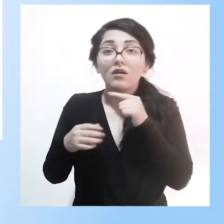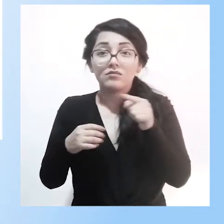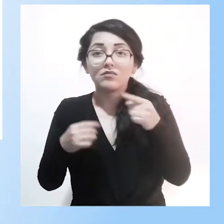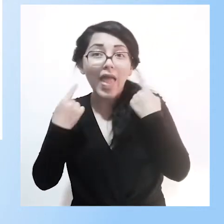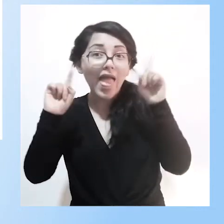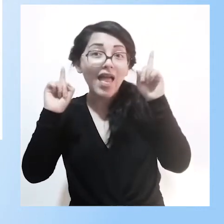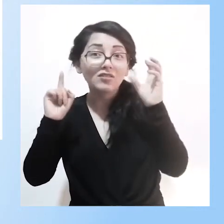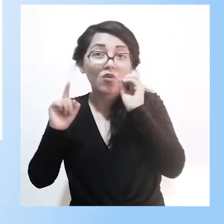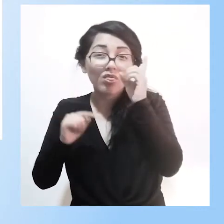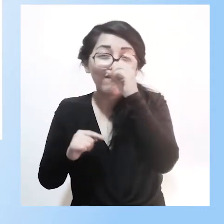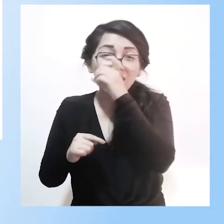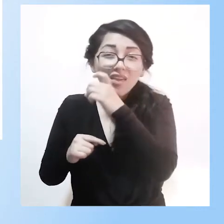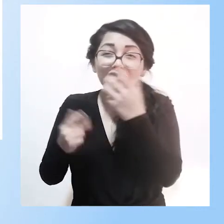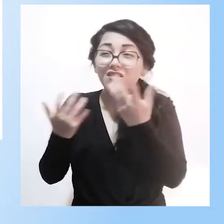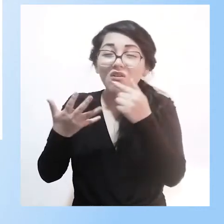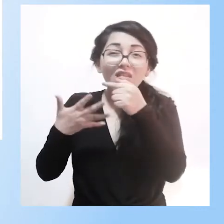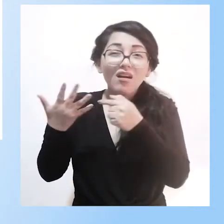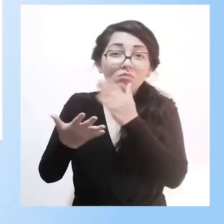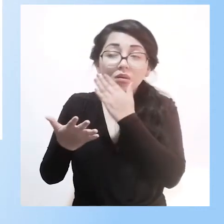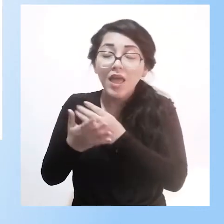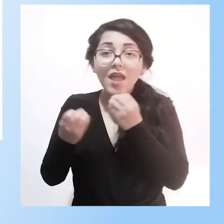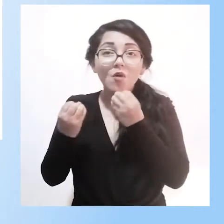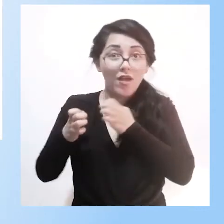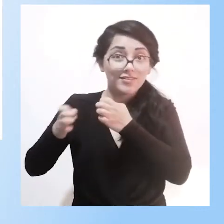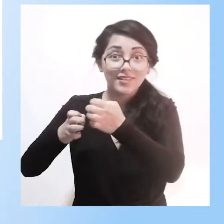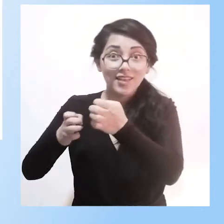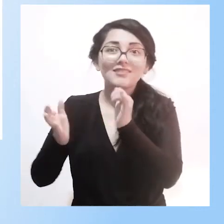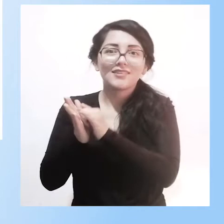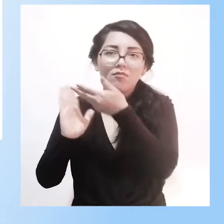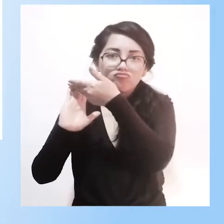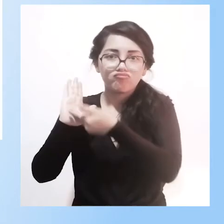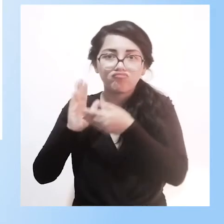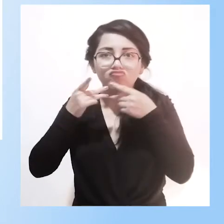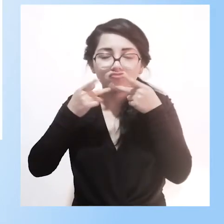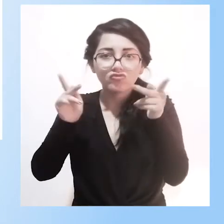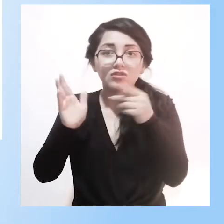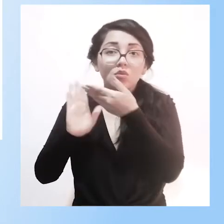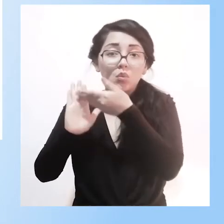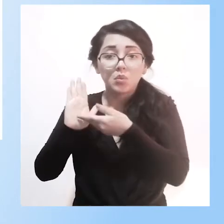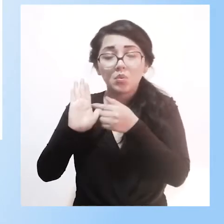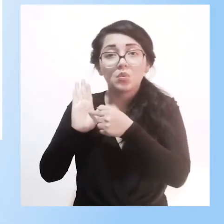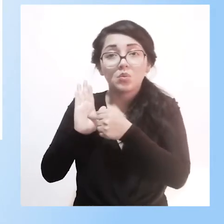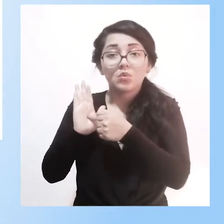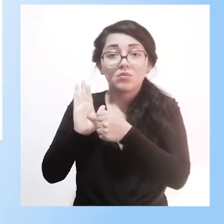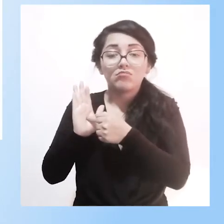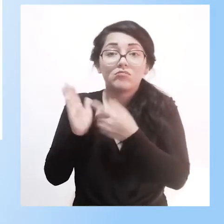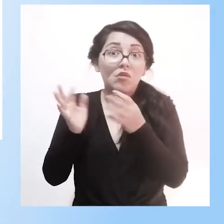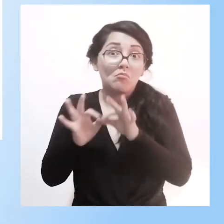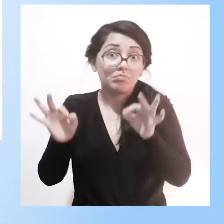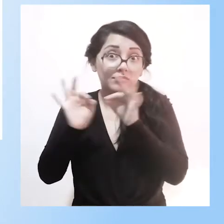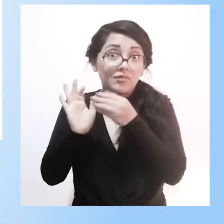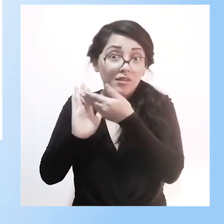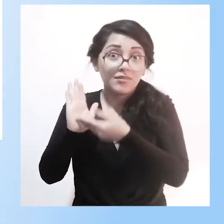y las estrategias que se han abordado en esas publicaciones que tienen además un valor de acumulación,